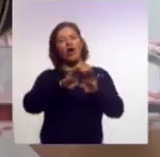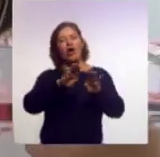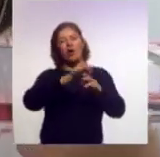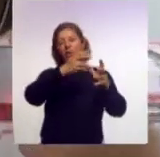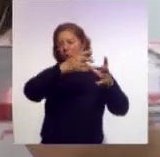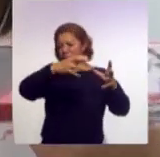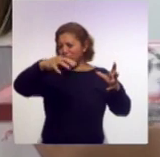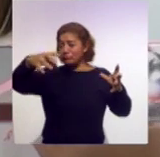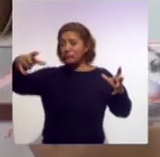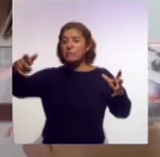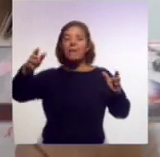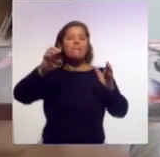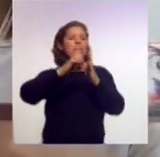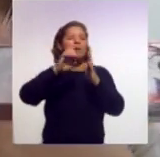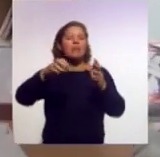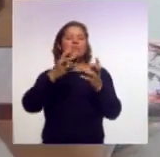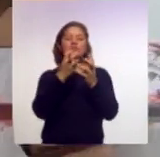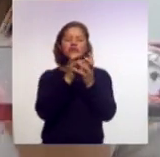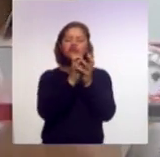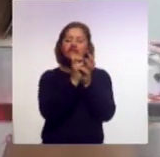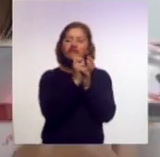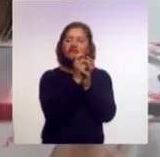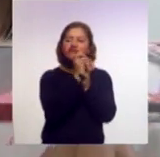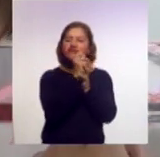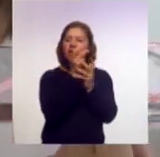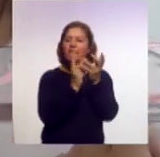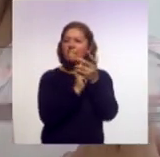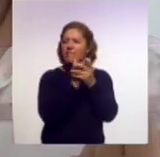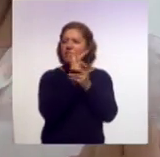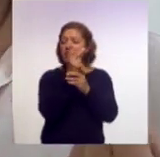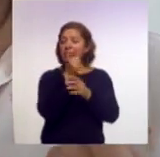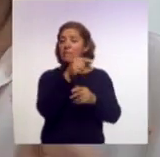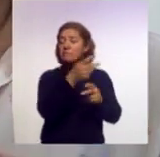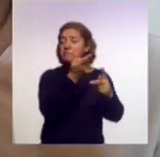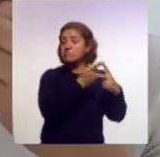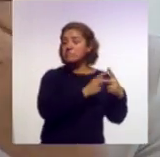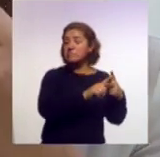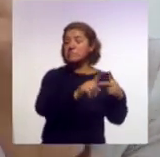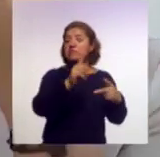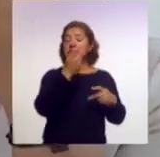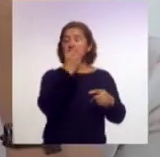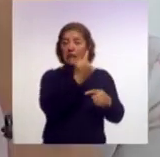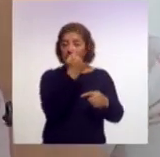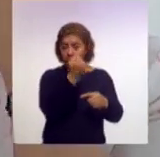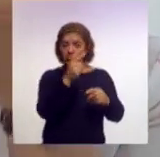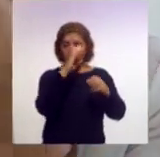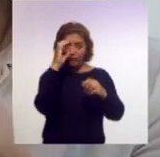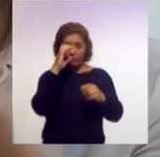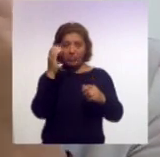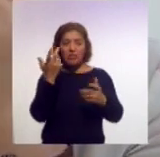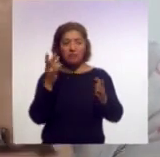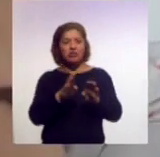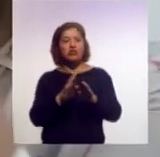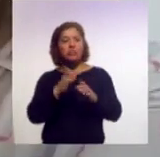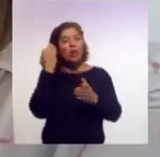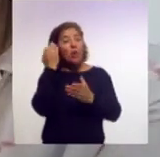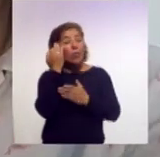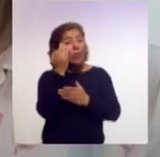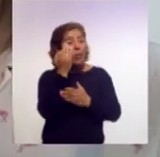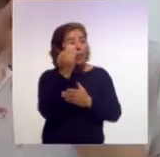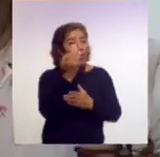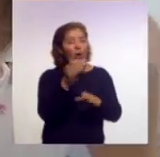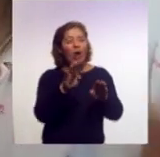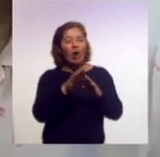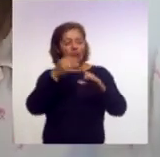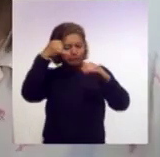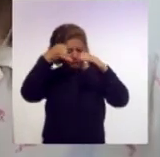obra de Musgo está hecha a partir de una sola fotografía entonces es como tomarse ese tiempo de hacer introspección